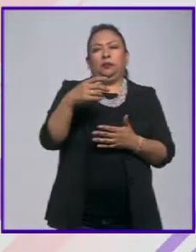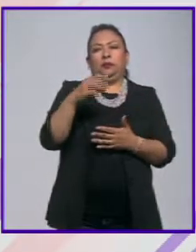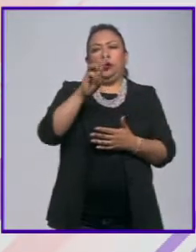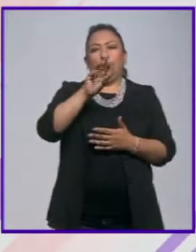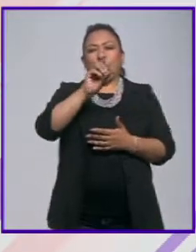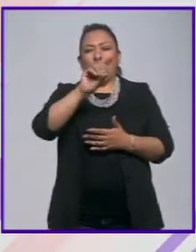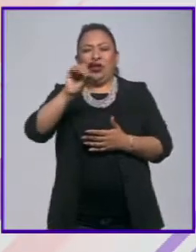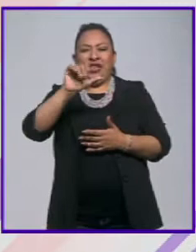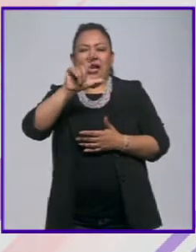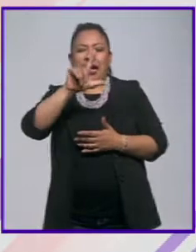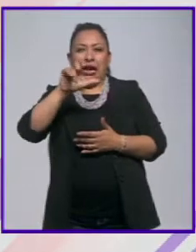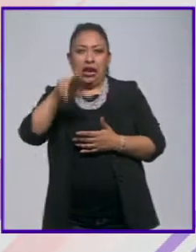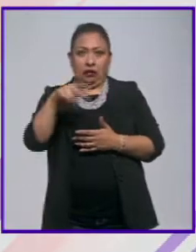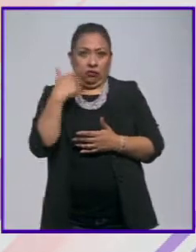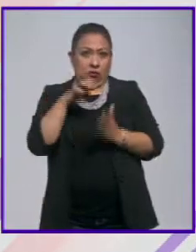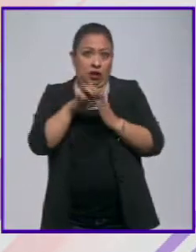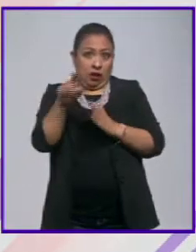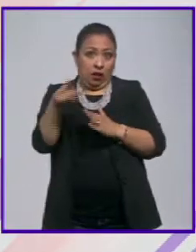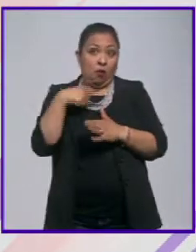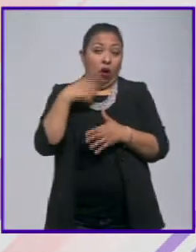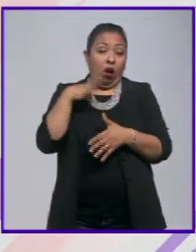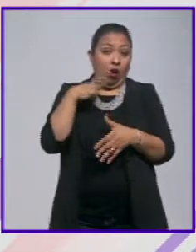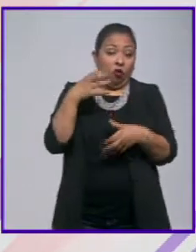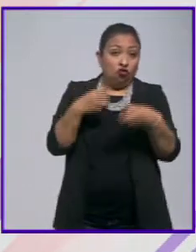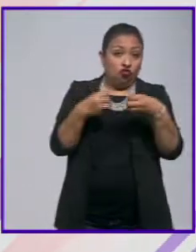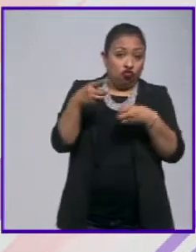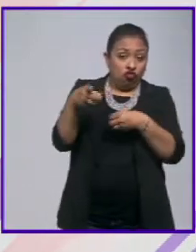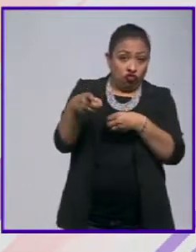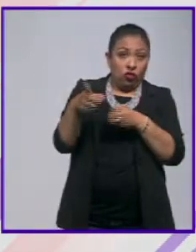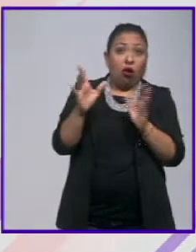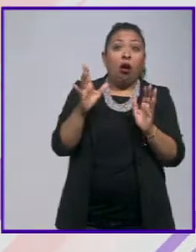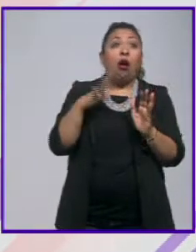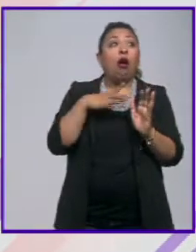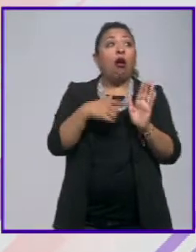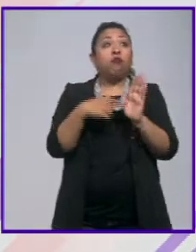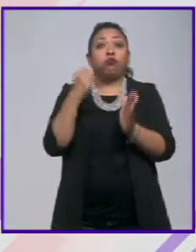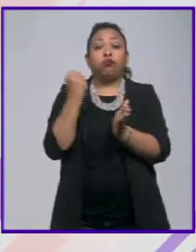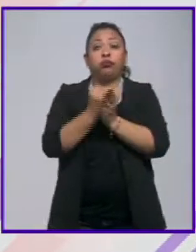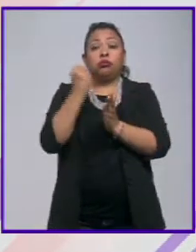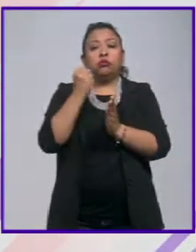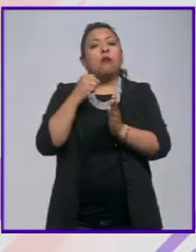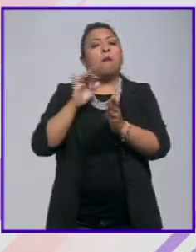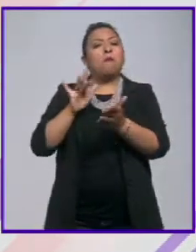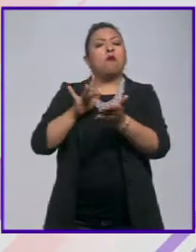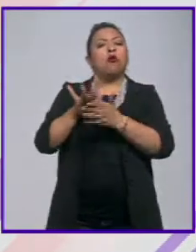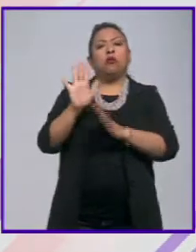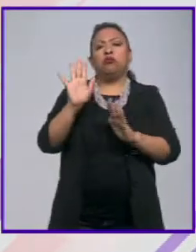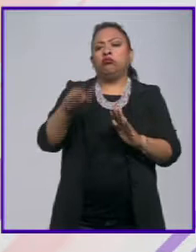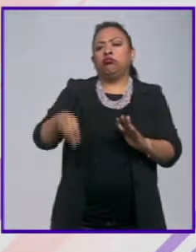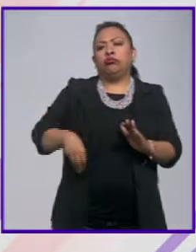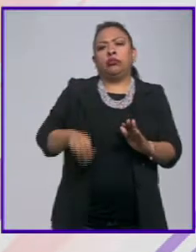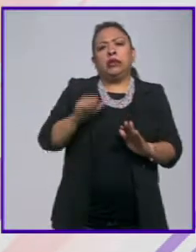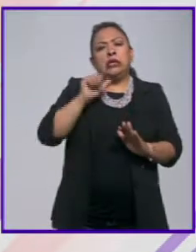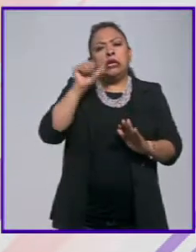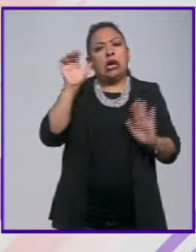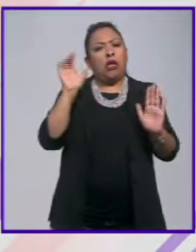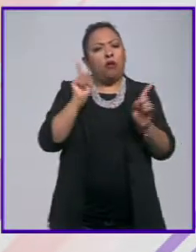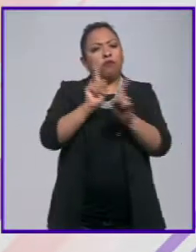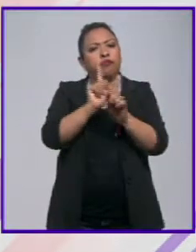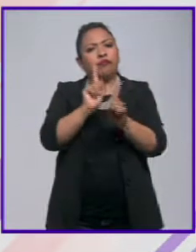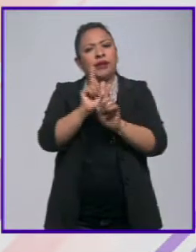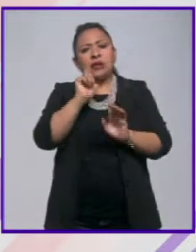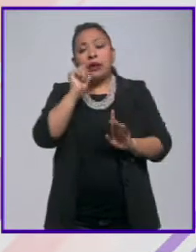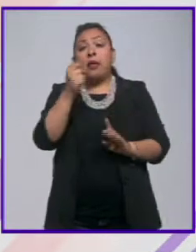como un ejemplo, que fue juzgado, salió la sentencia a su favor, que no hubo tal acoso, y no